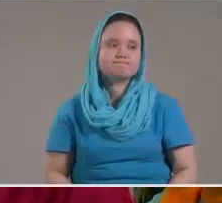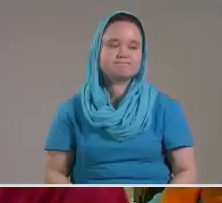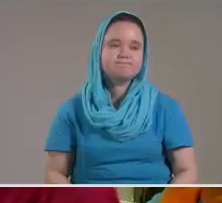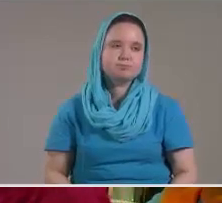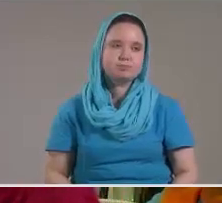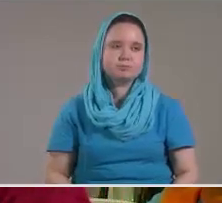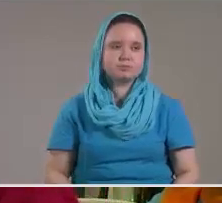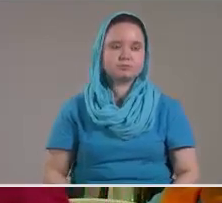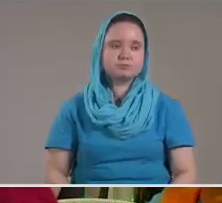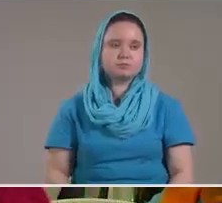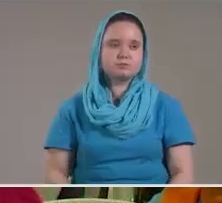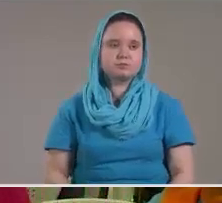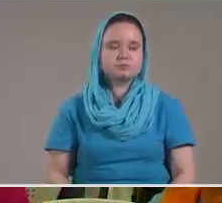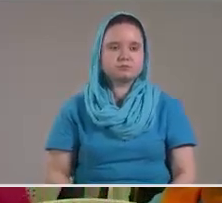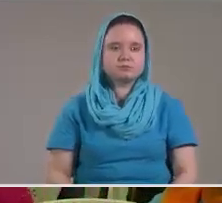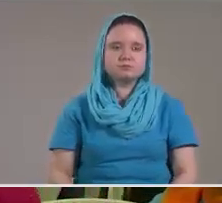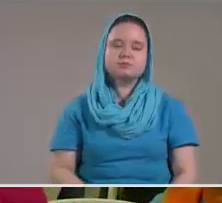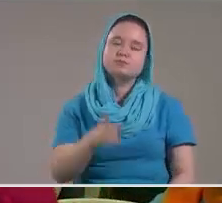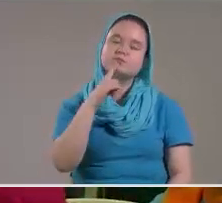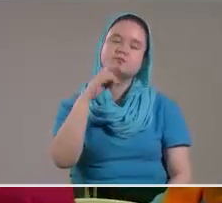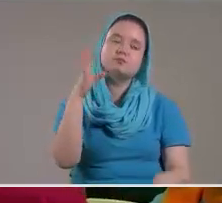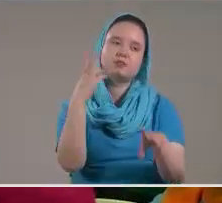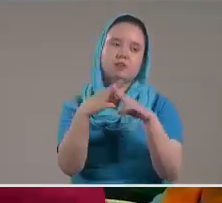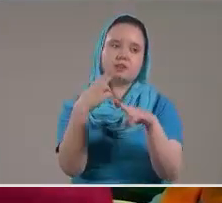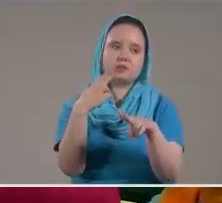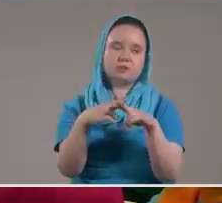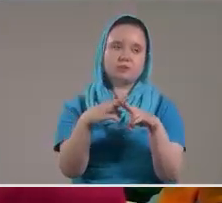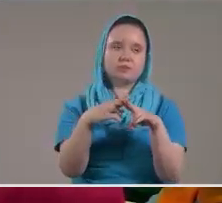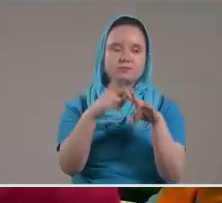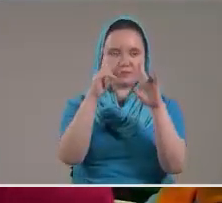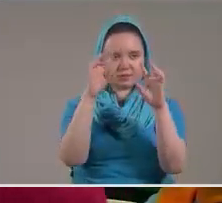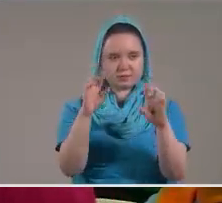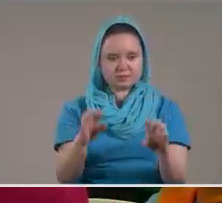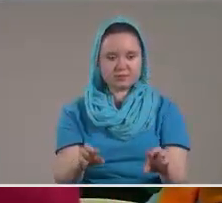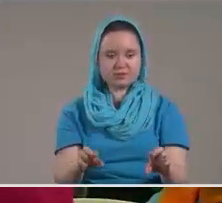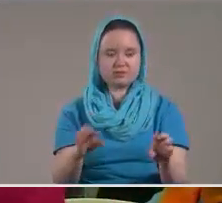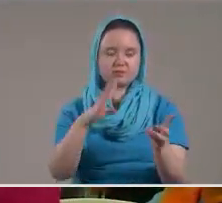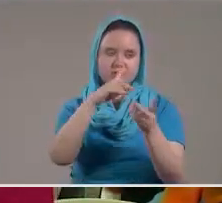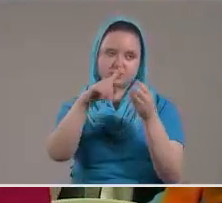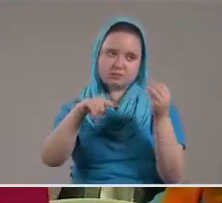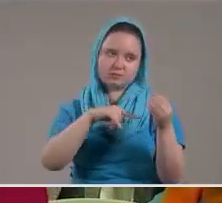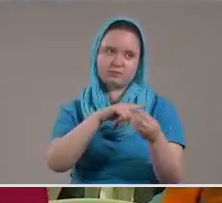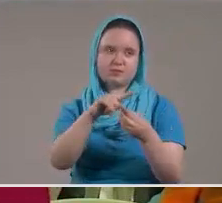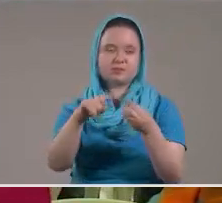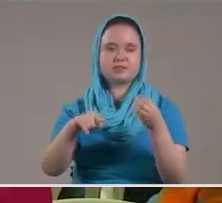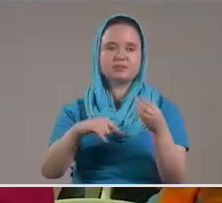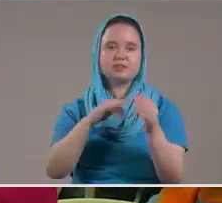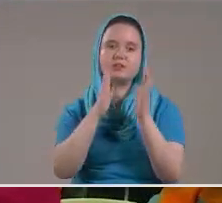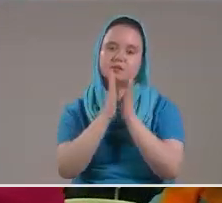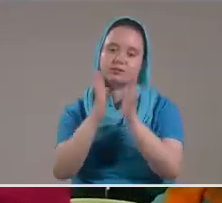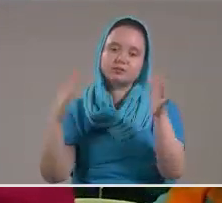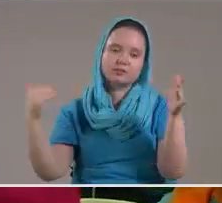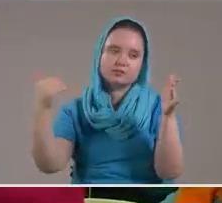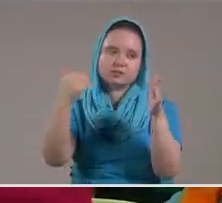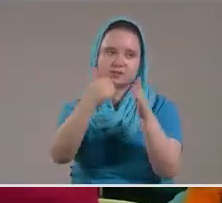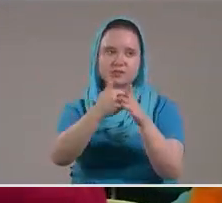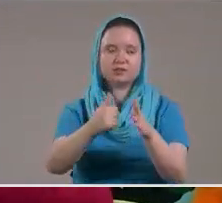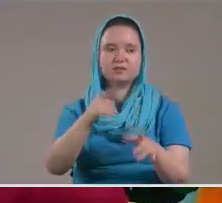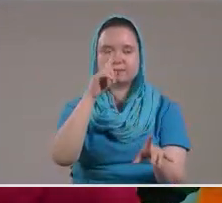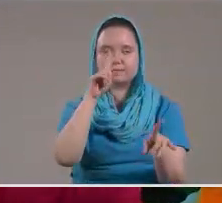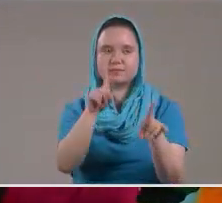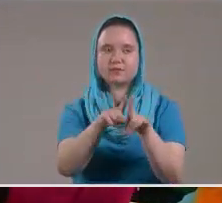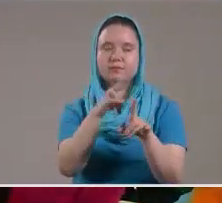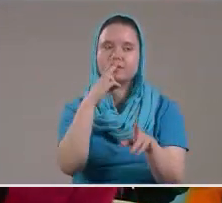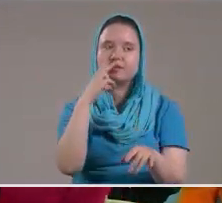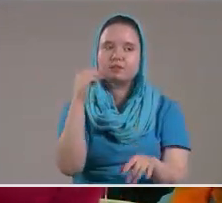Y el hermano Carlos Eduardo Morales Hermano Antonio Obando Y familia Por favor Si se pueden acercar También la